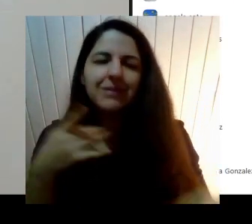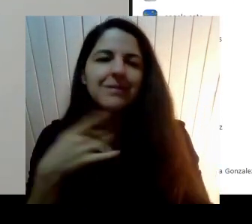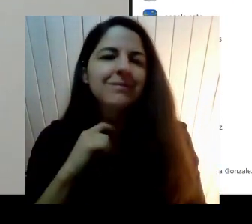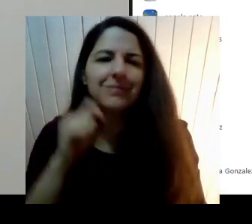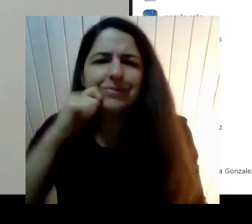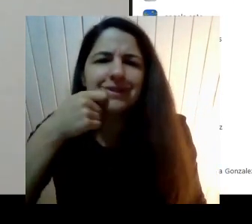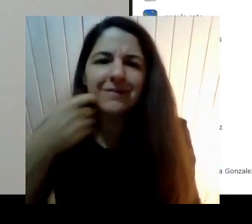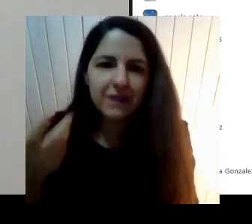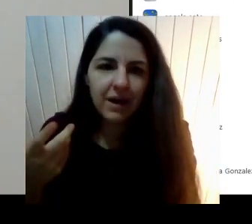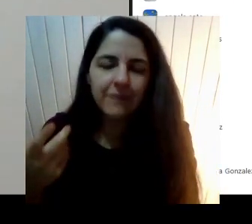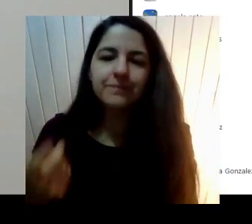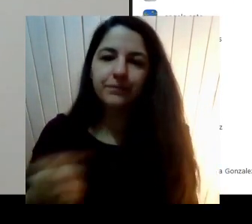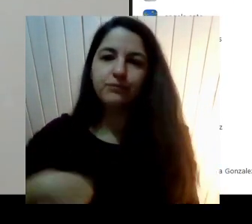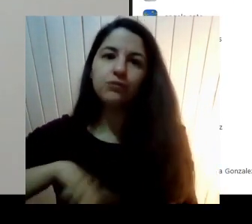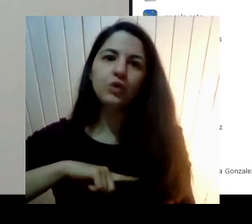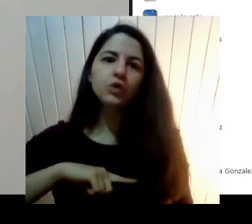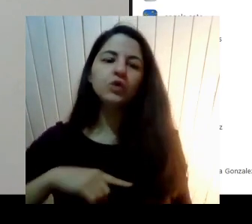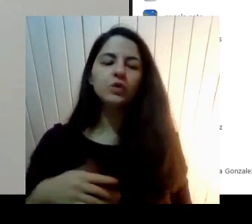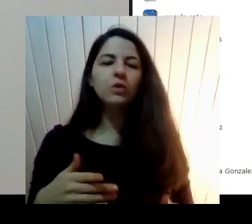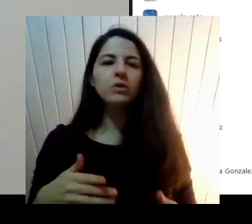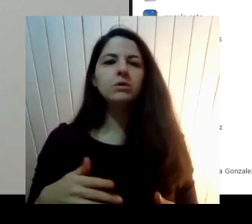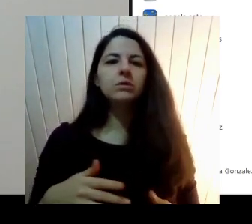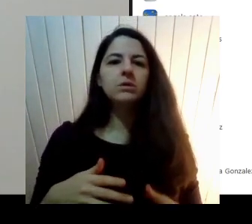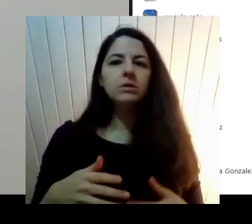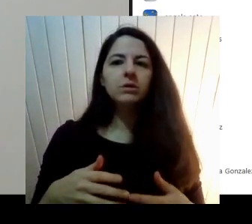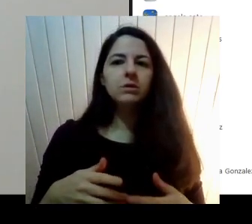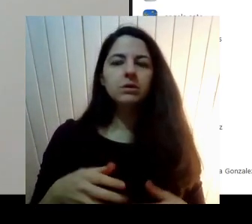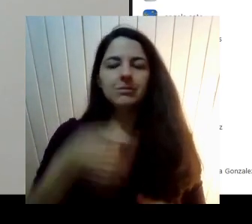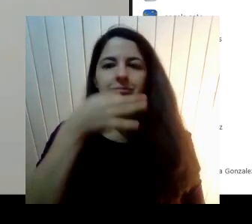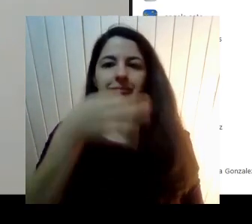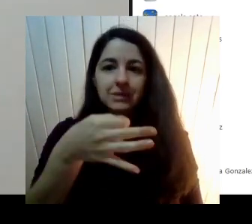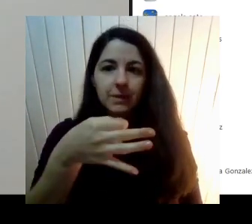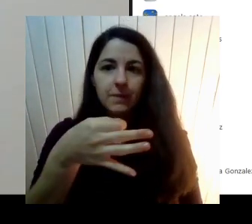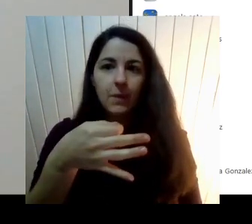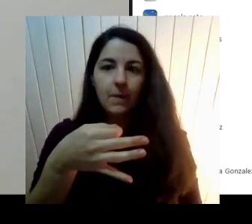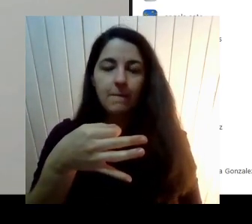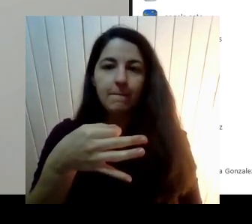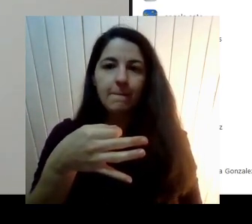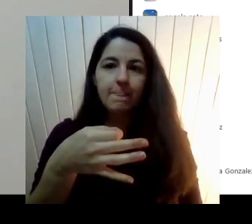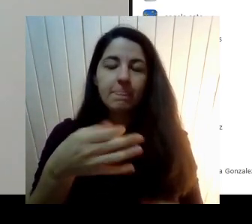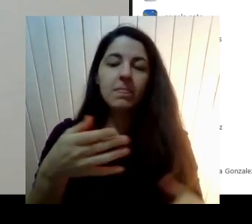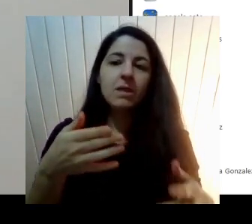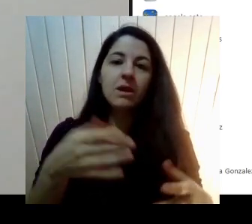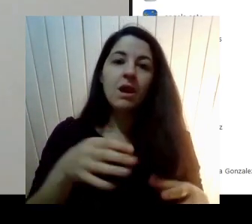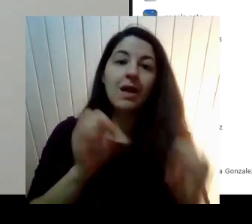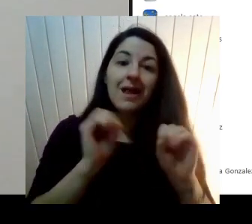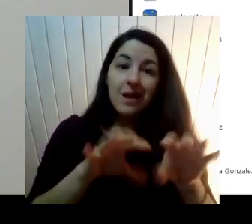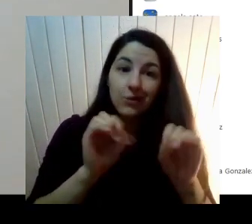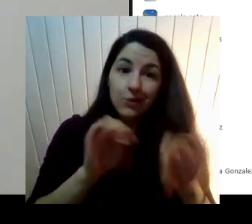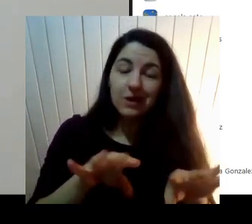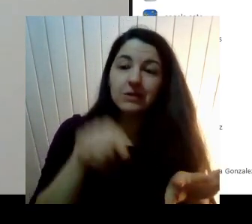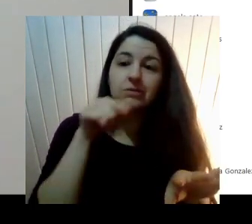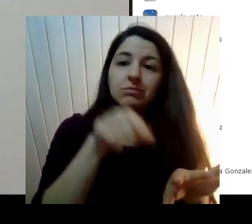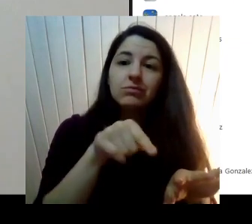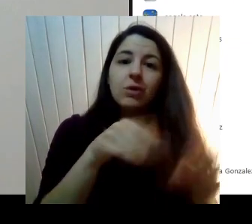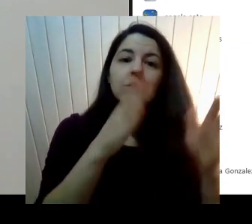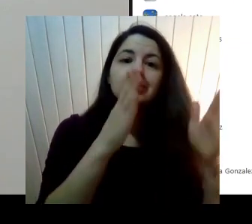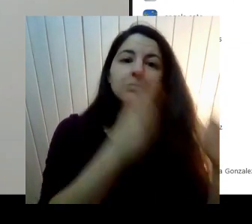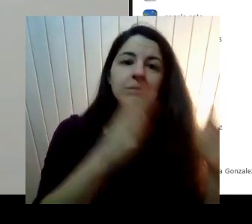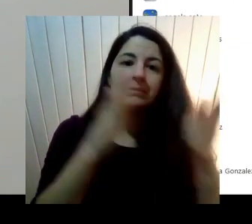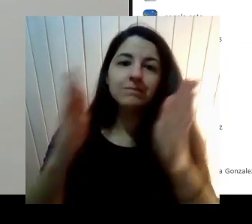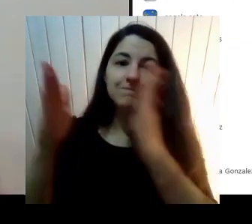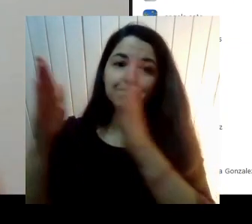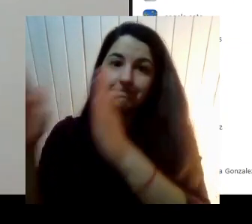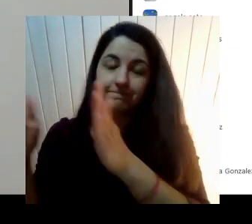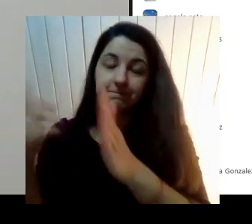Nosotros hemos dividido La educación no sexista Como en los tramos Que cotidianamente Entendemos por la educación Por un lado Tenemos las prácticas